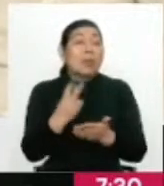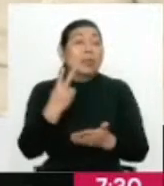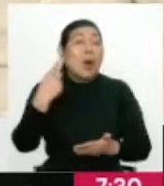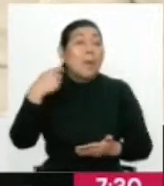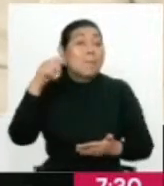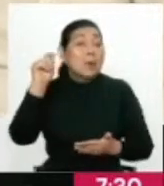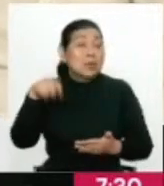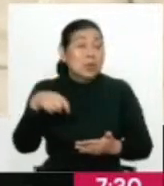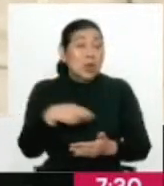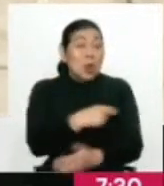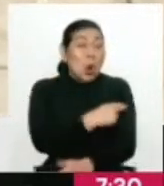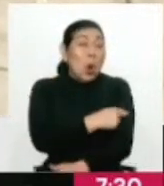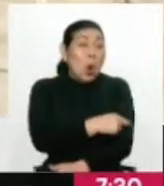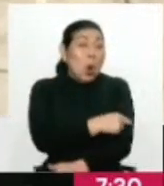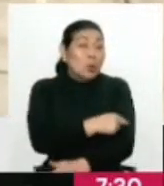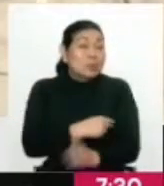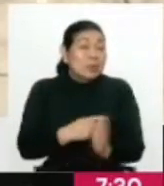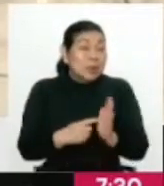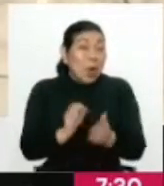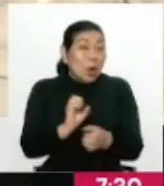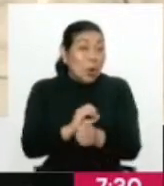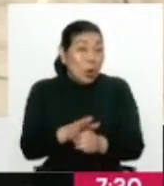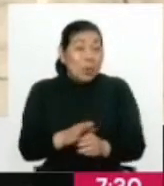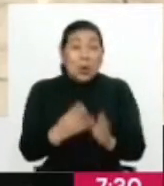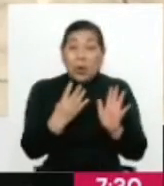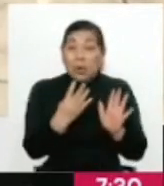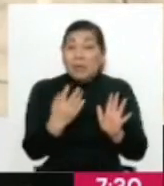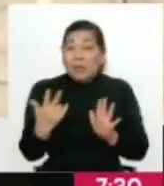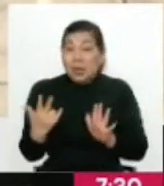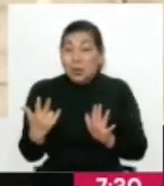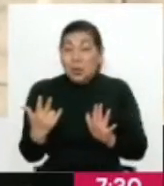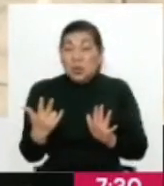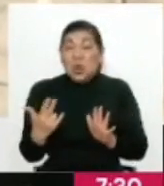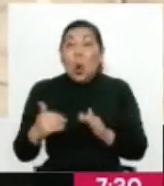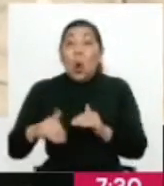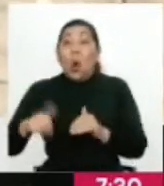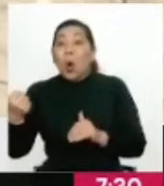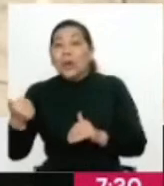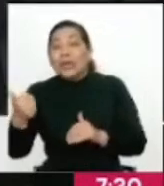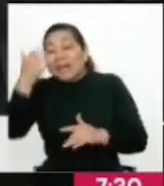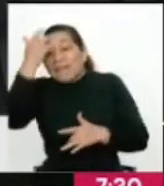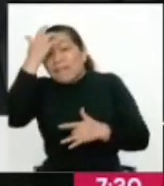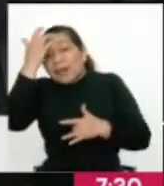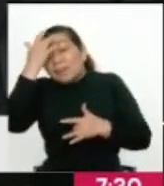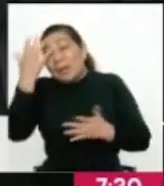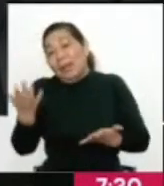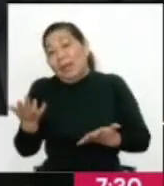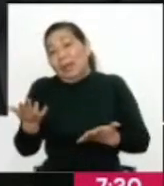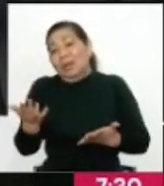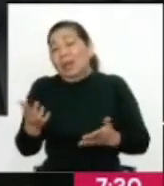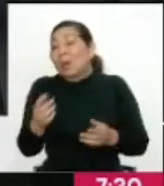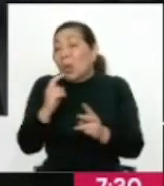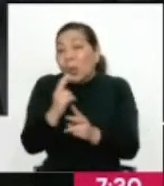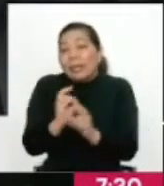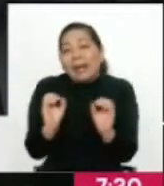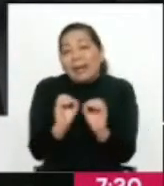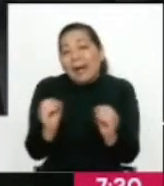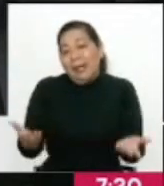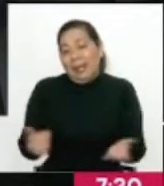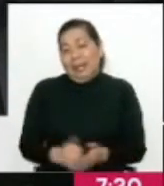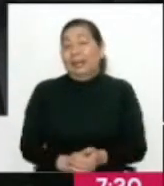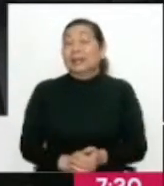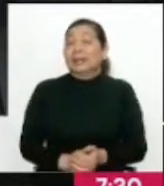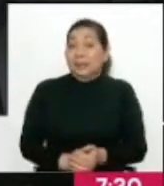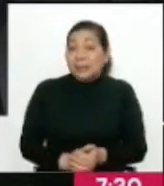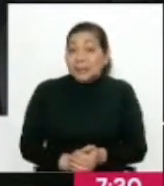2% de los hospitalizados representa COVID. El 98% son otras patologías que las hemos olvidado. Correcto, correcto. Bueno,